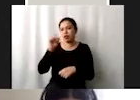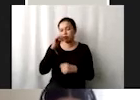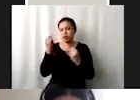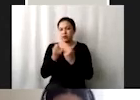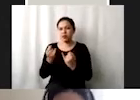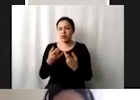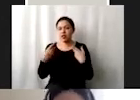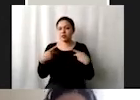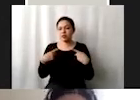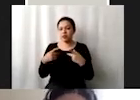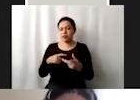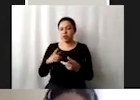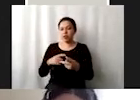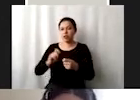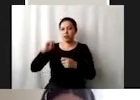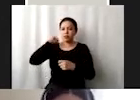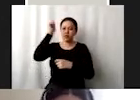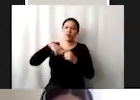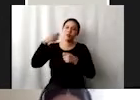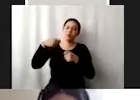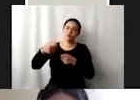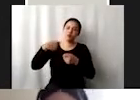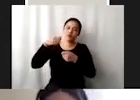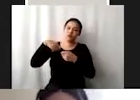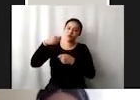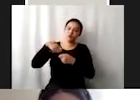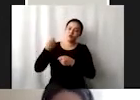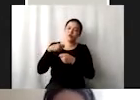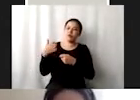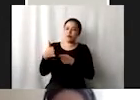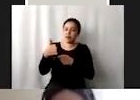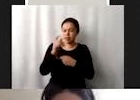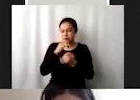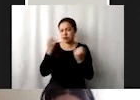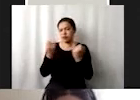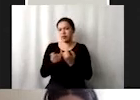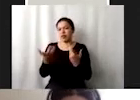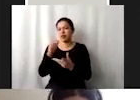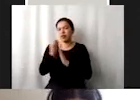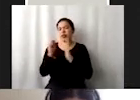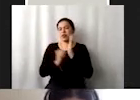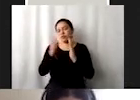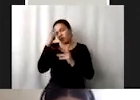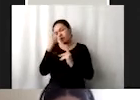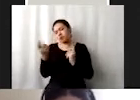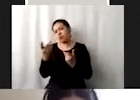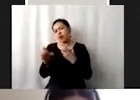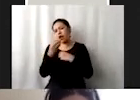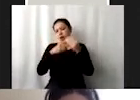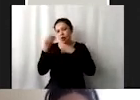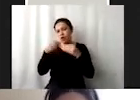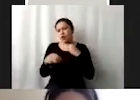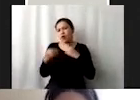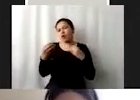pescadores acá. Pero también hace un llamado hacia la sostenibilidad de los sistemas de producción de alimentos y prácticas